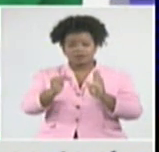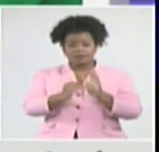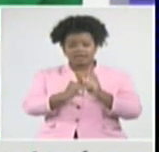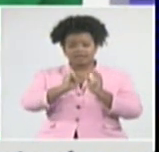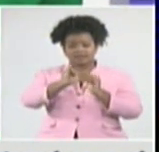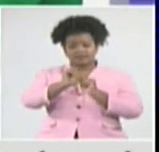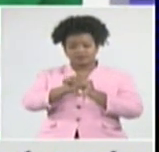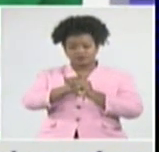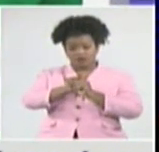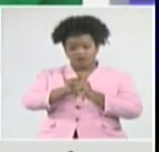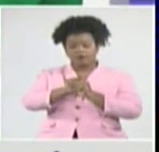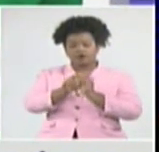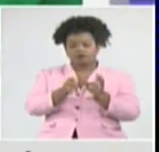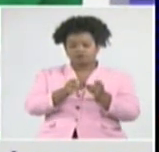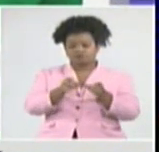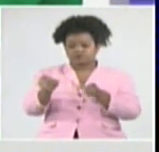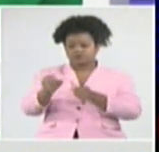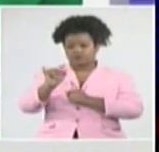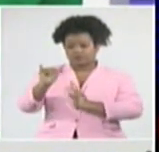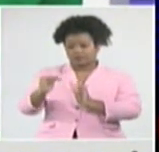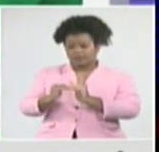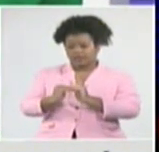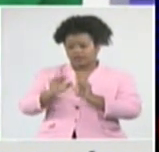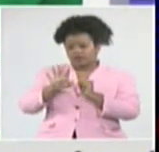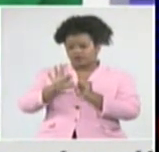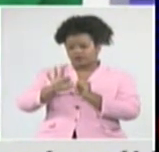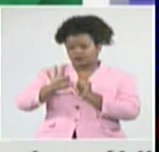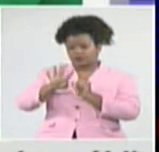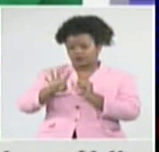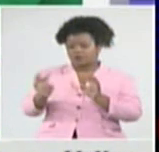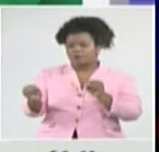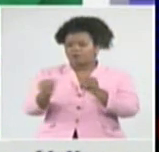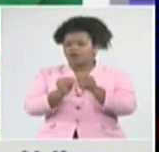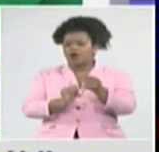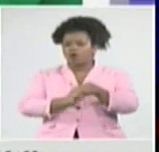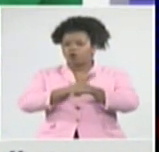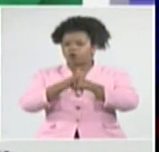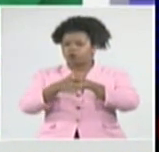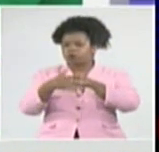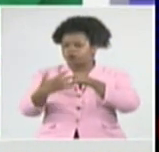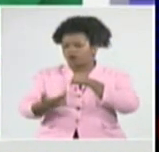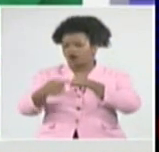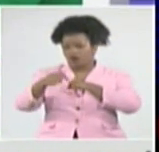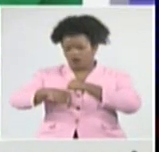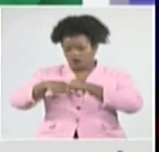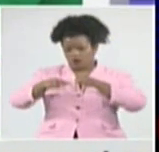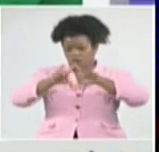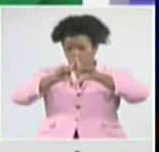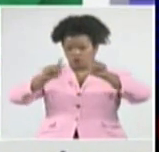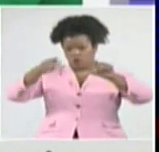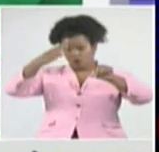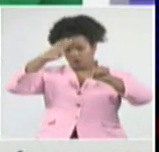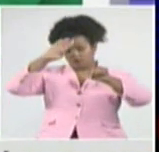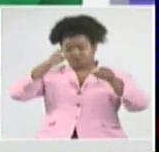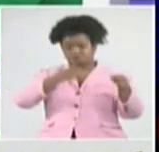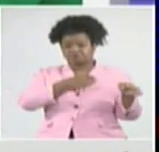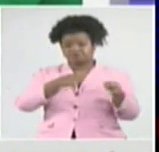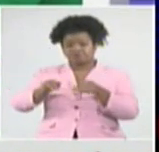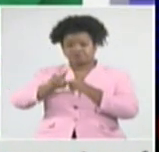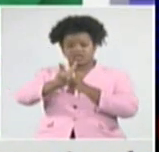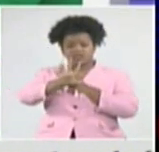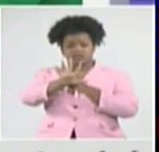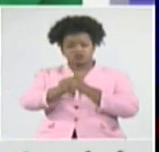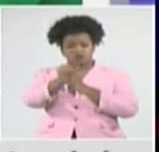,584 como consecuencia de la transmisión autóctona y 25 de los diagnosticados ayer